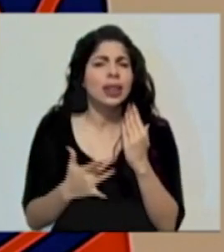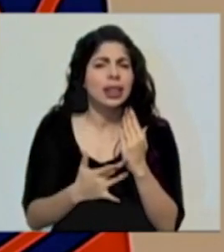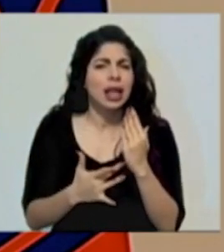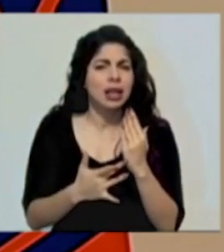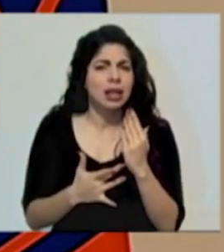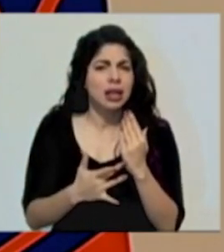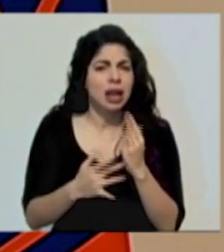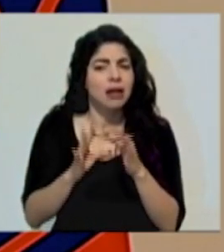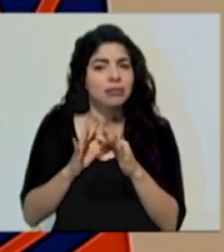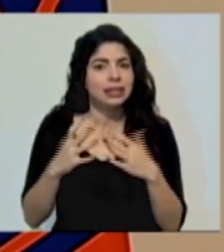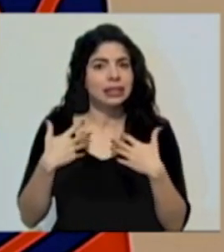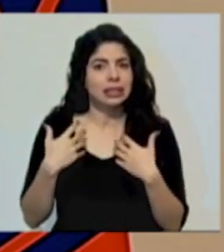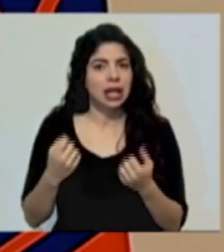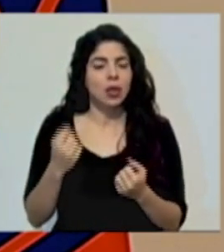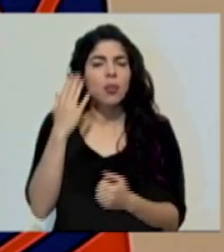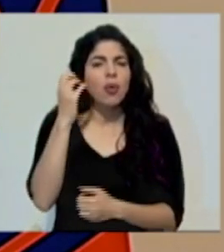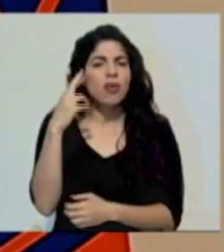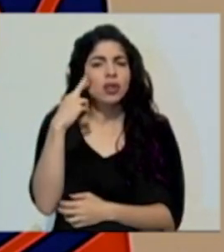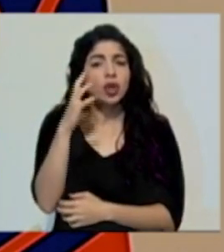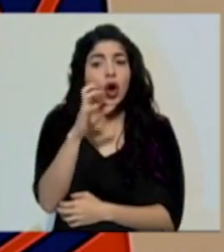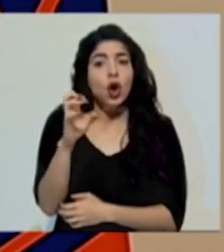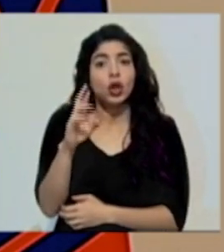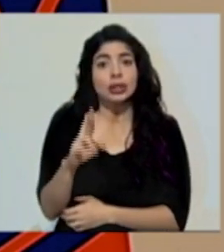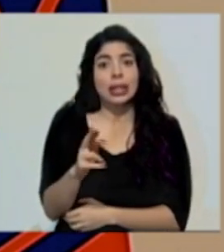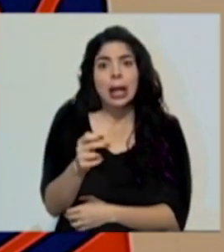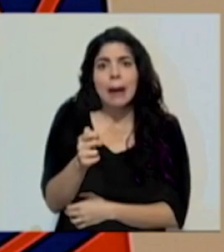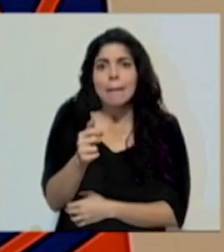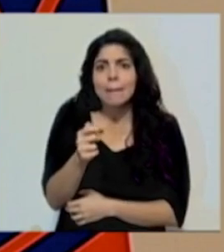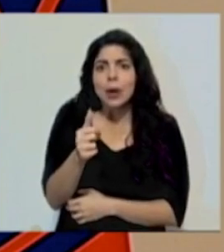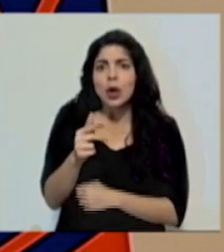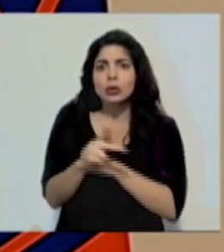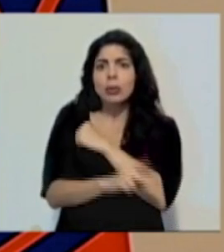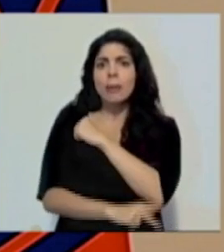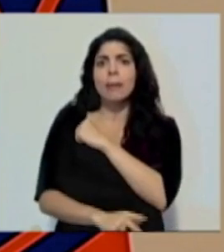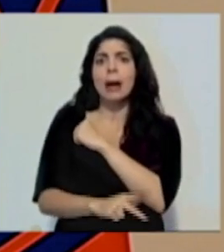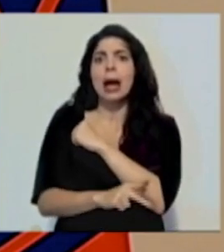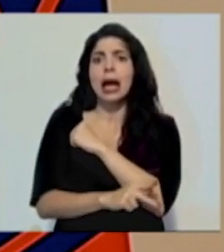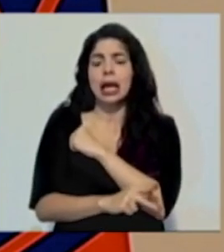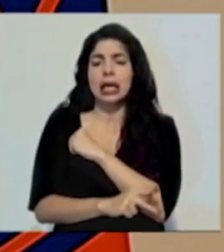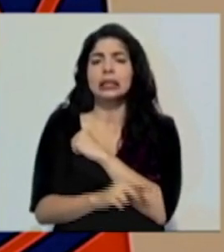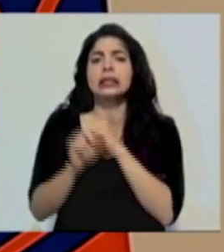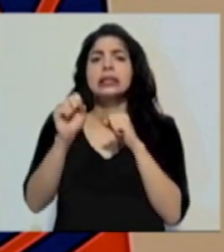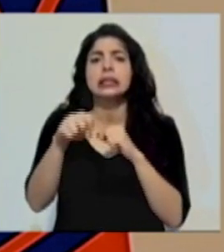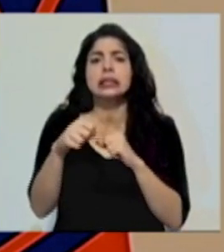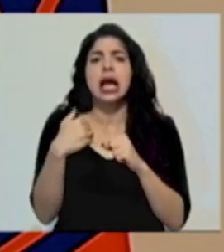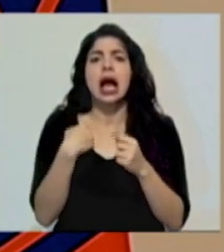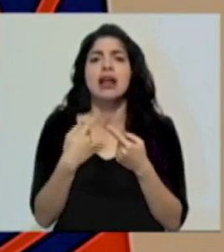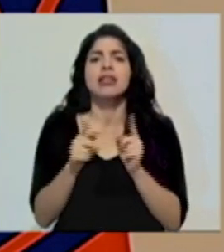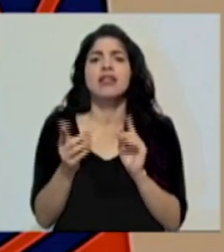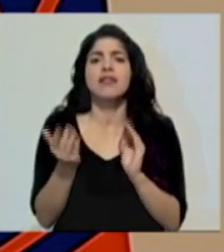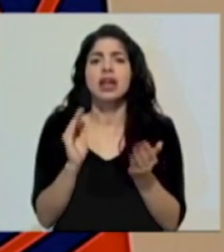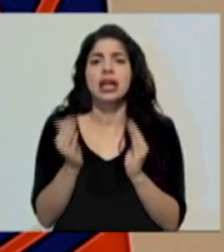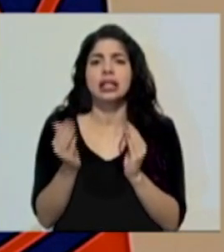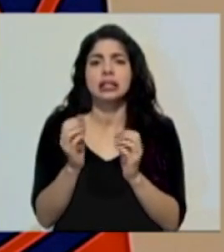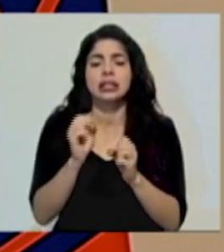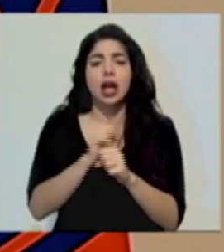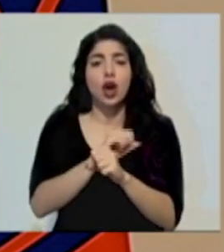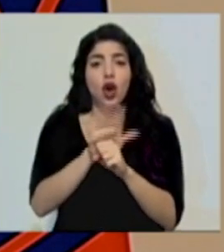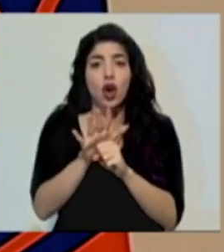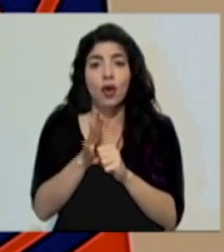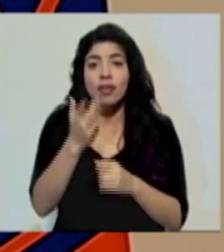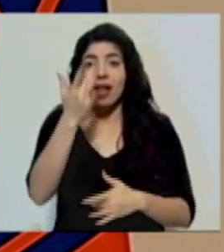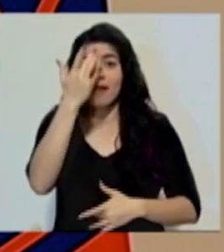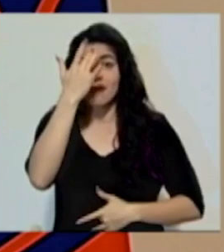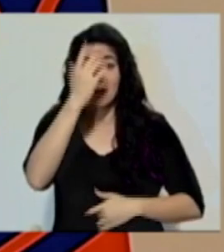a nivel de salud para que Costa Rica sea uno de los pocos países que hacen la distinción de los contagios por COVID-19